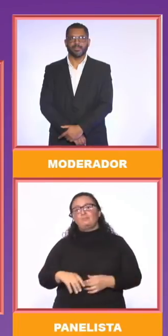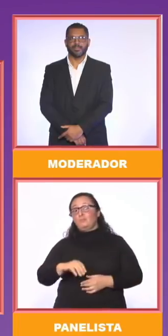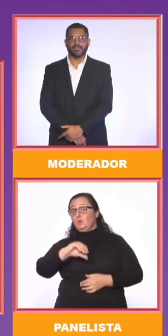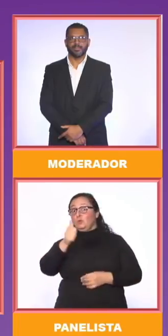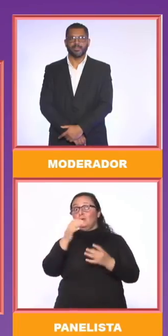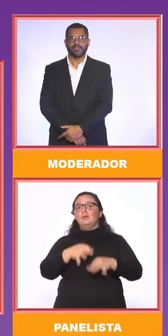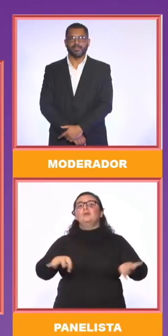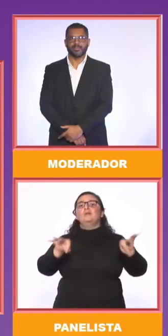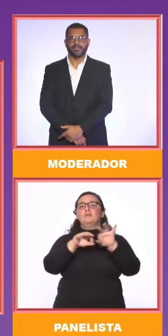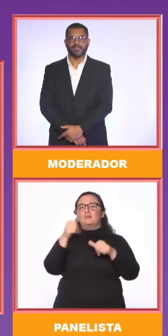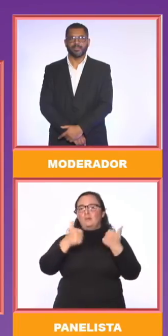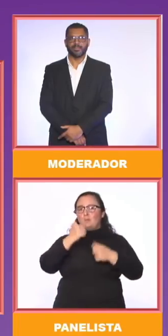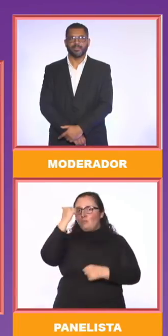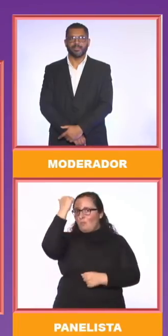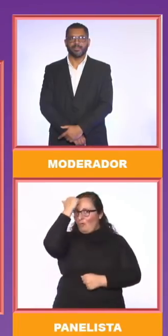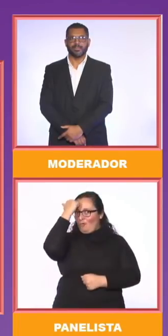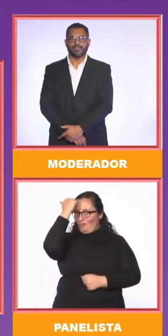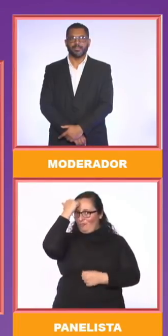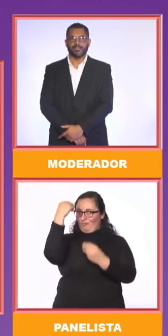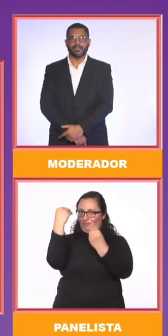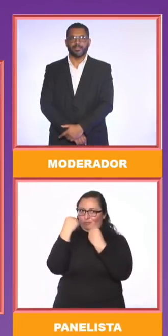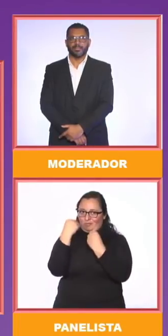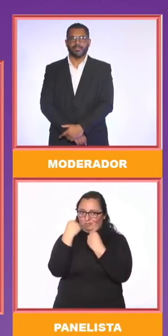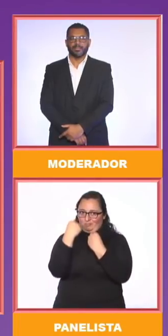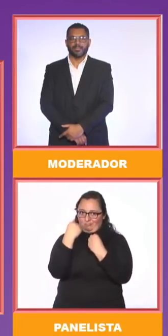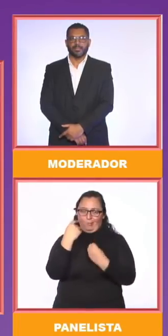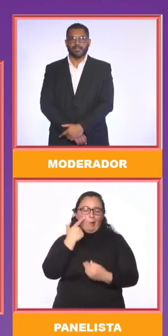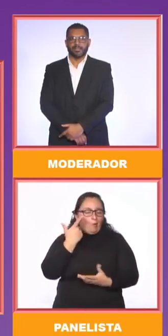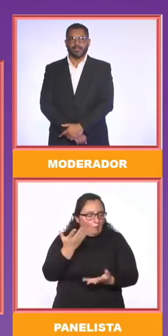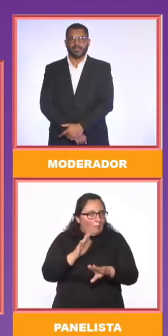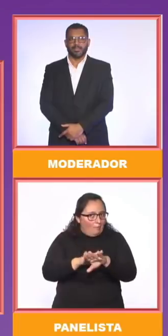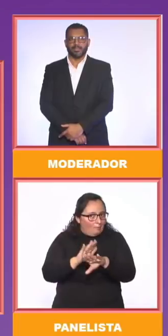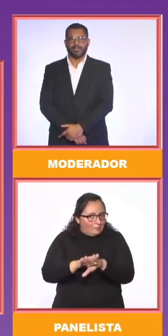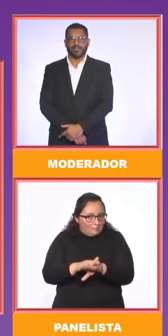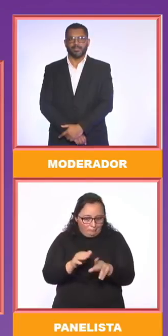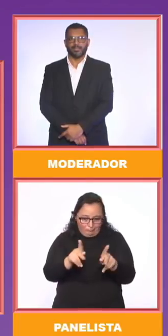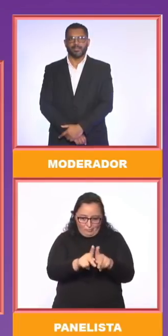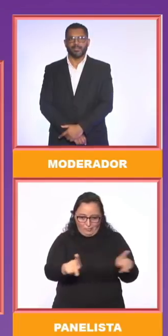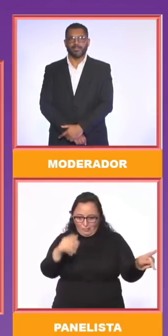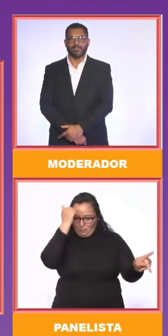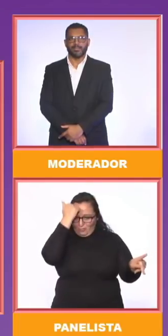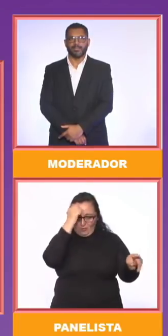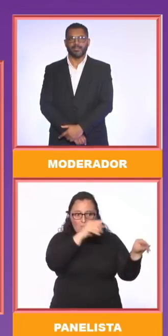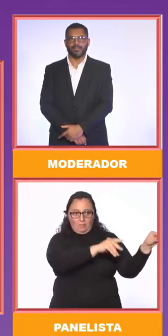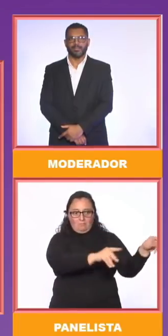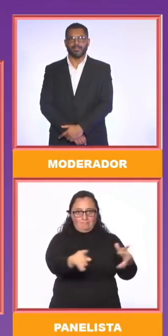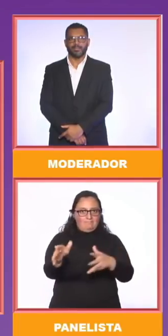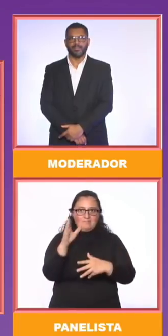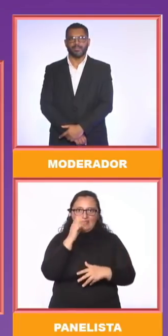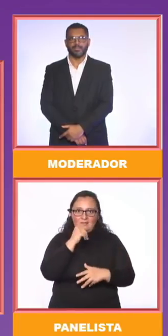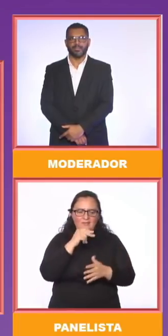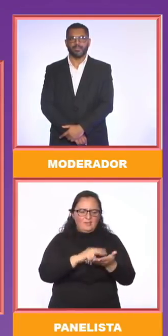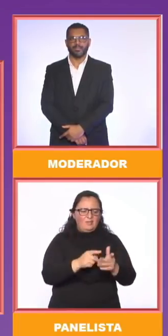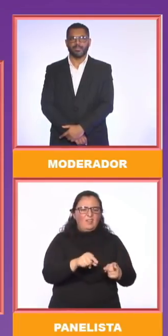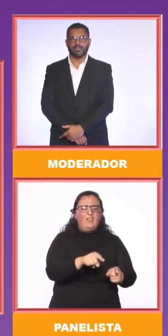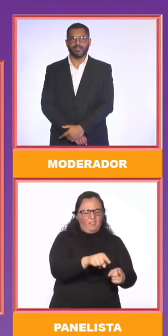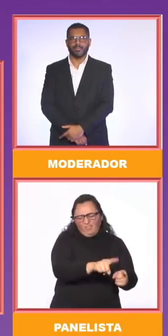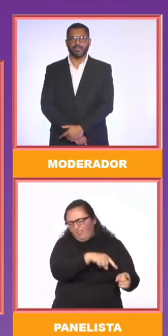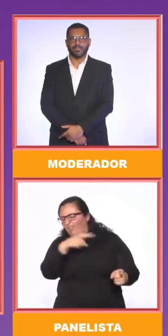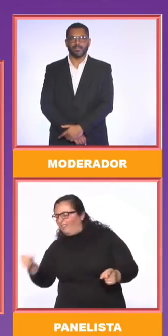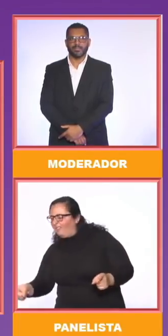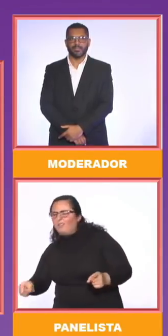Nadie da de lo que no tiene. Si los maestros no argumentan, no leen, no dan